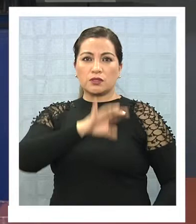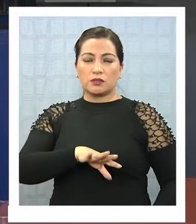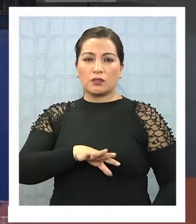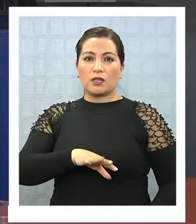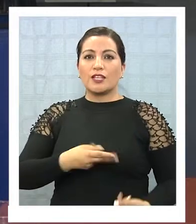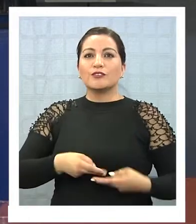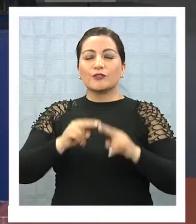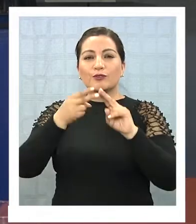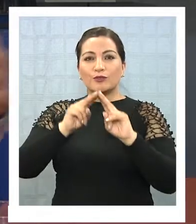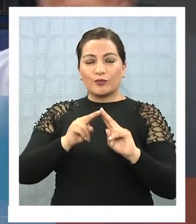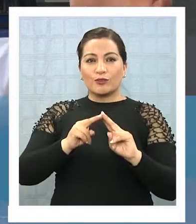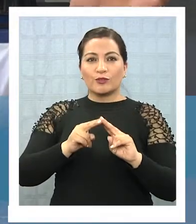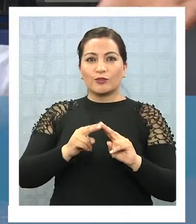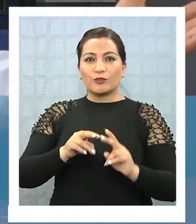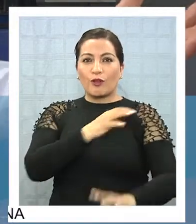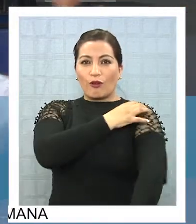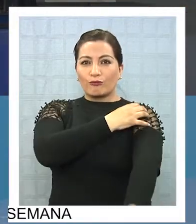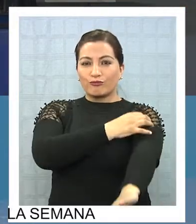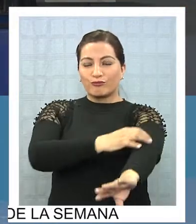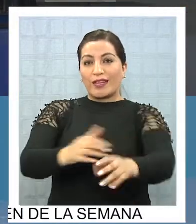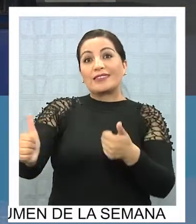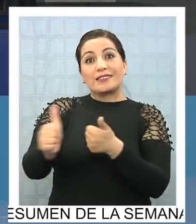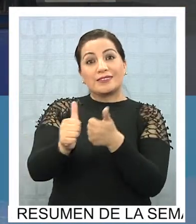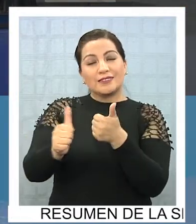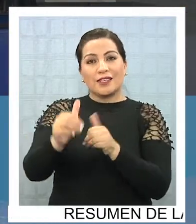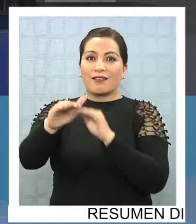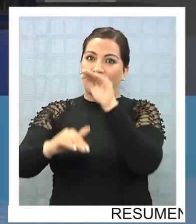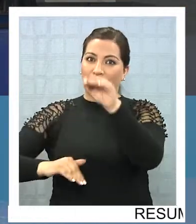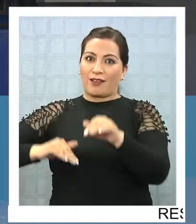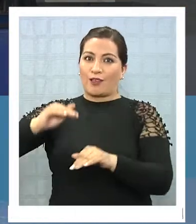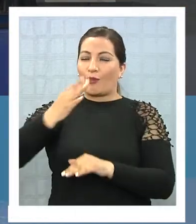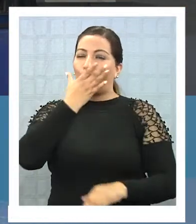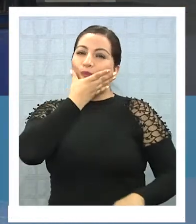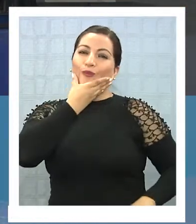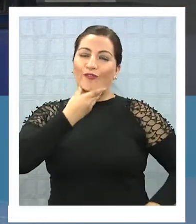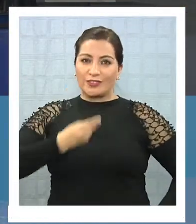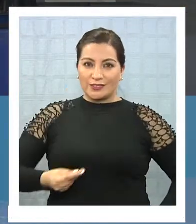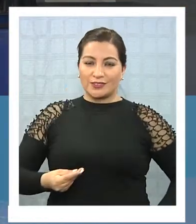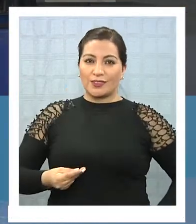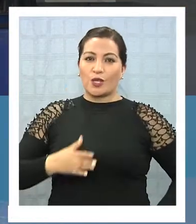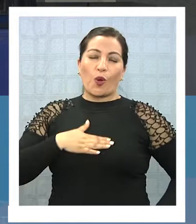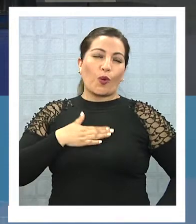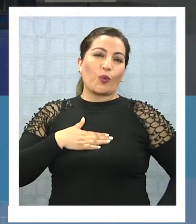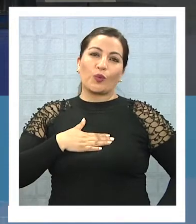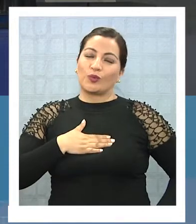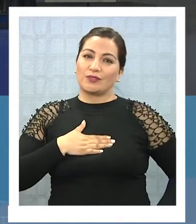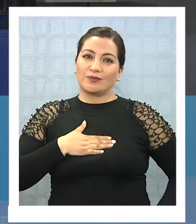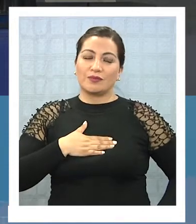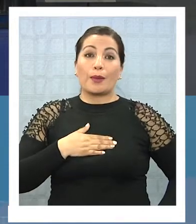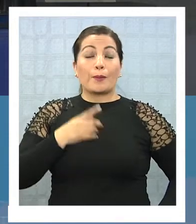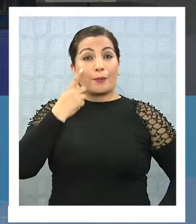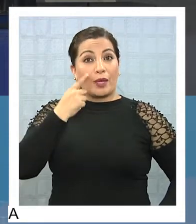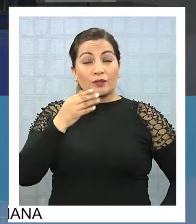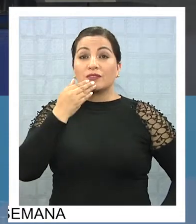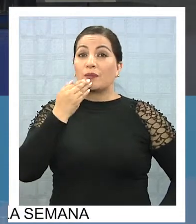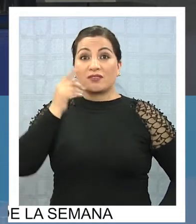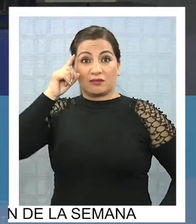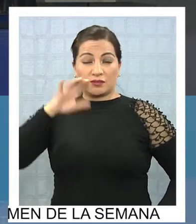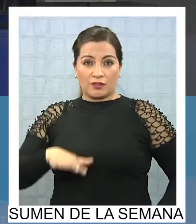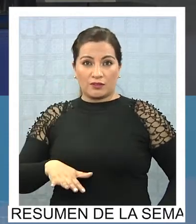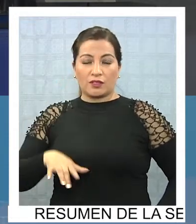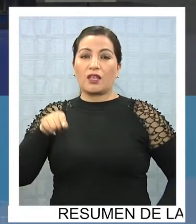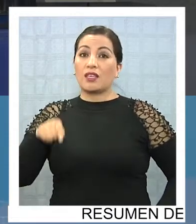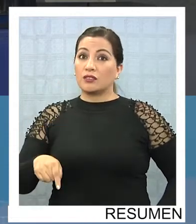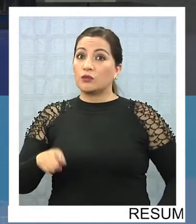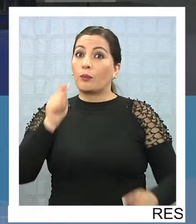construyó prácticamente a lo largo de su costa, porque tiene una costa muy hermosa y muy linda, que nos gusta a todos estar ahí, pero tenemos que también saber que